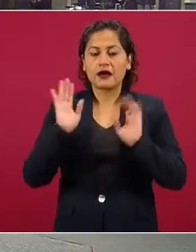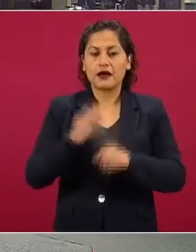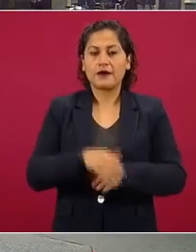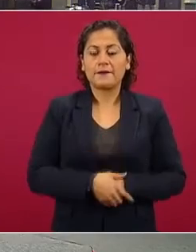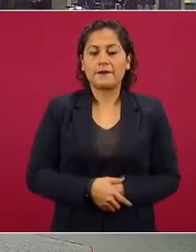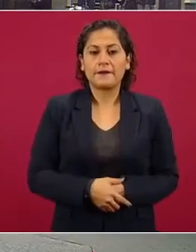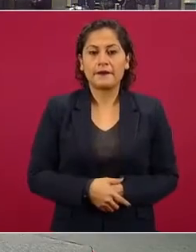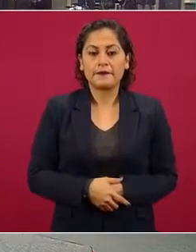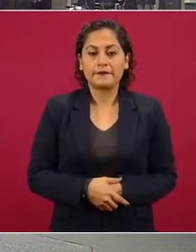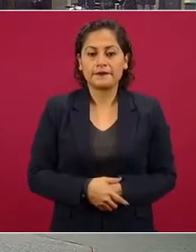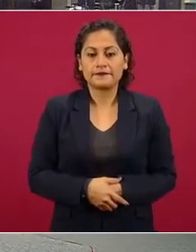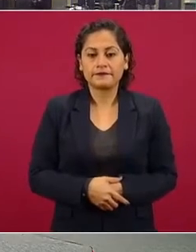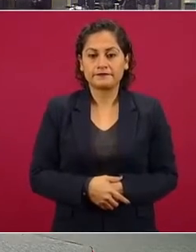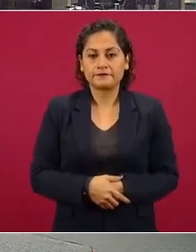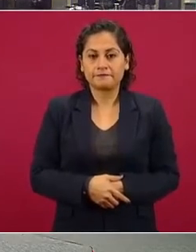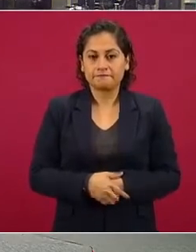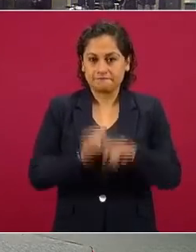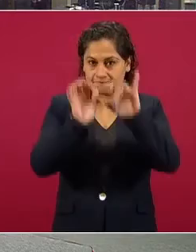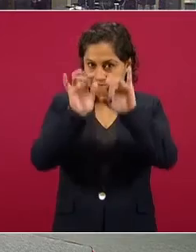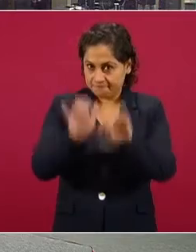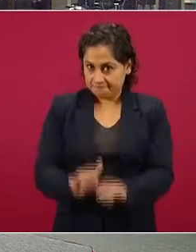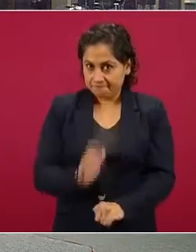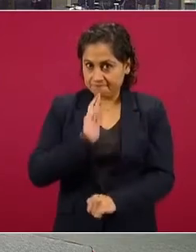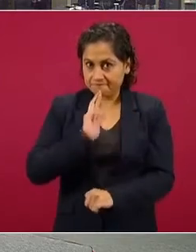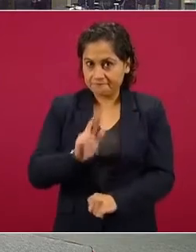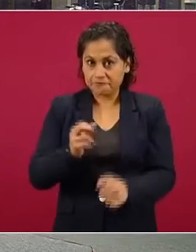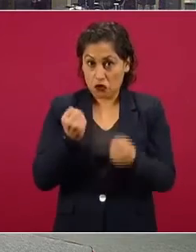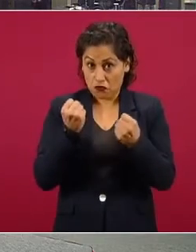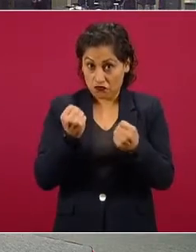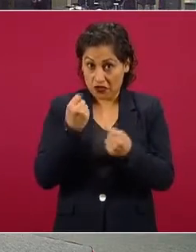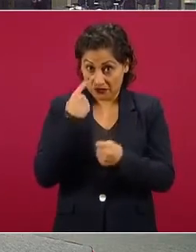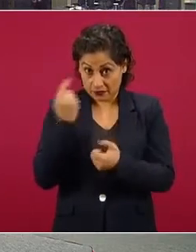Está fuerte. ¿Lo ponemos?